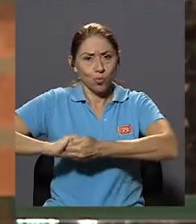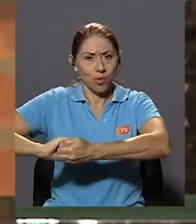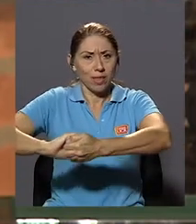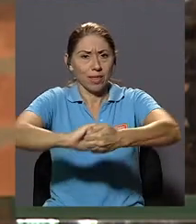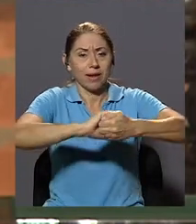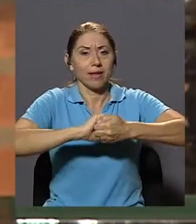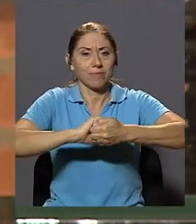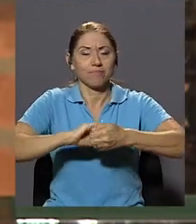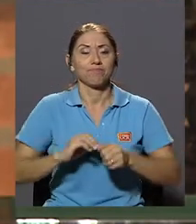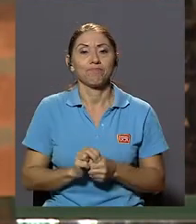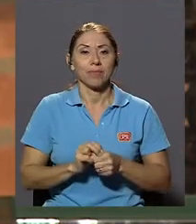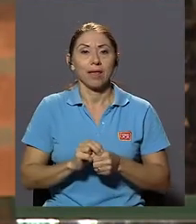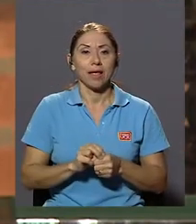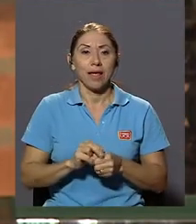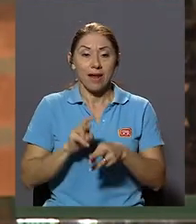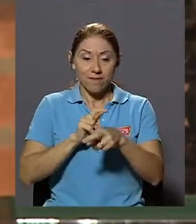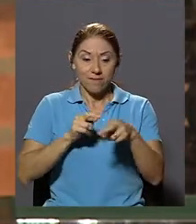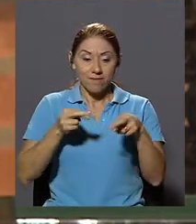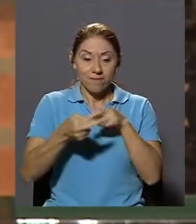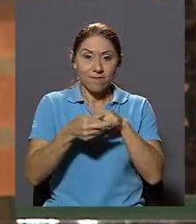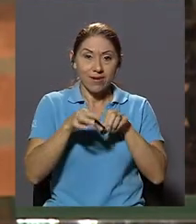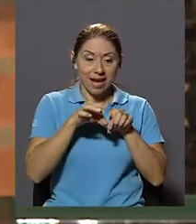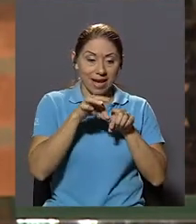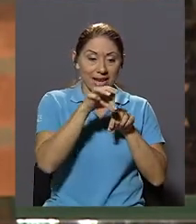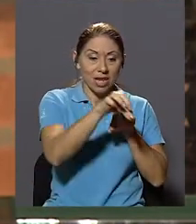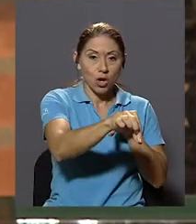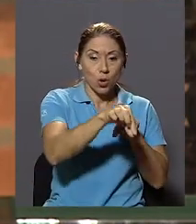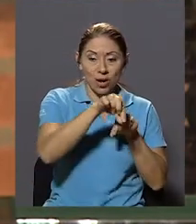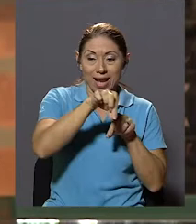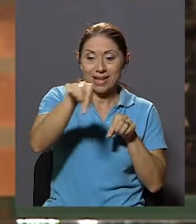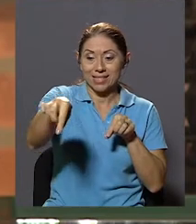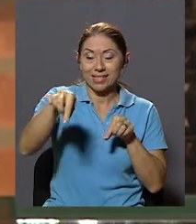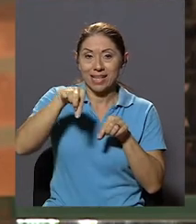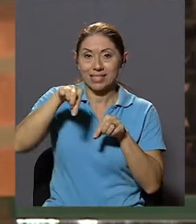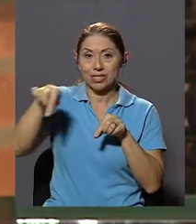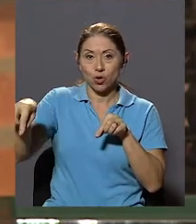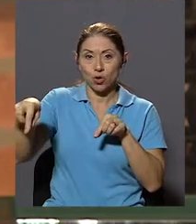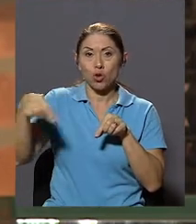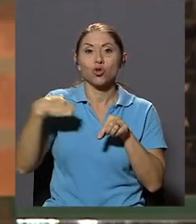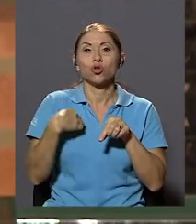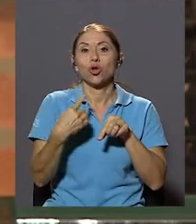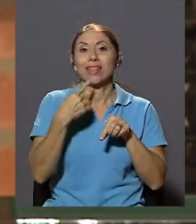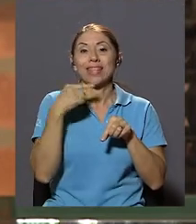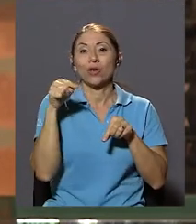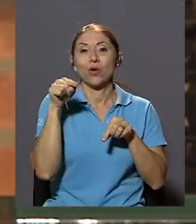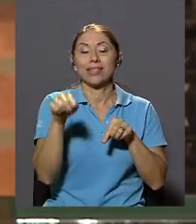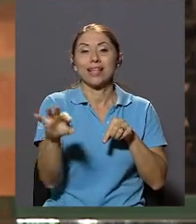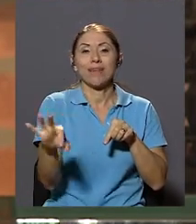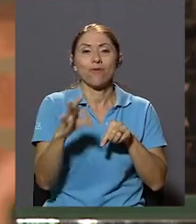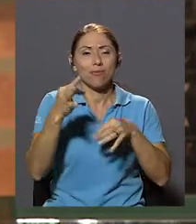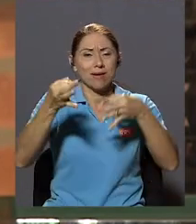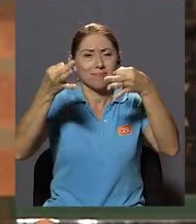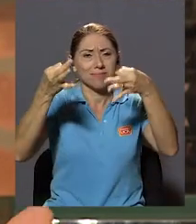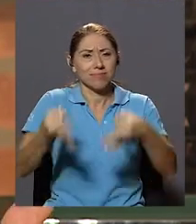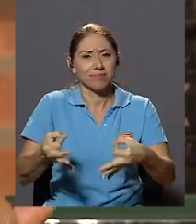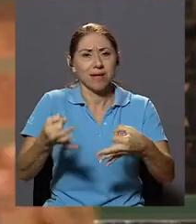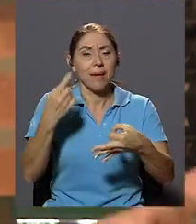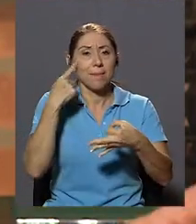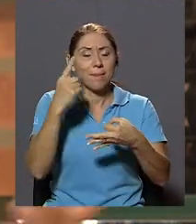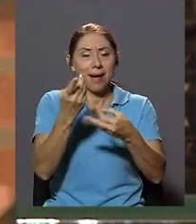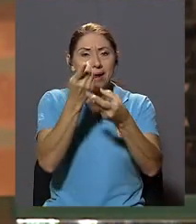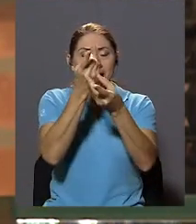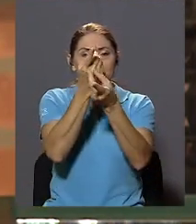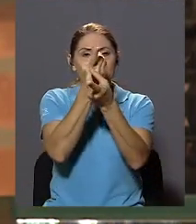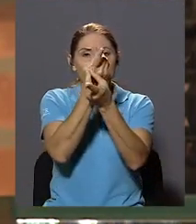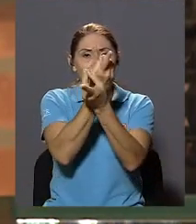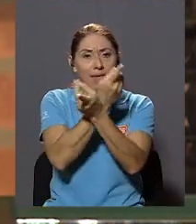La regionalización Yo suelo decir Que es la vía Regia De la democratización Del